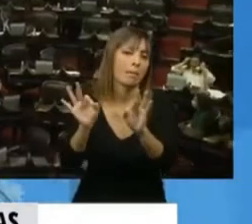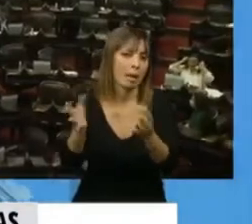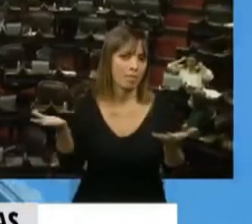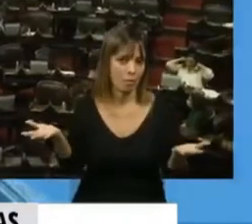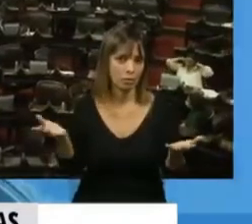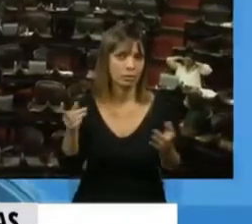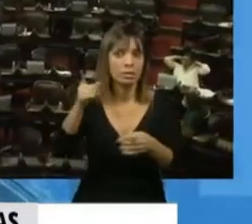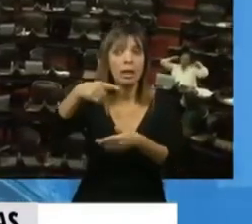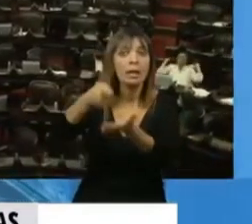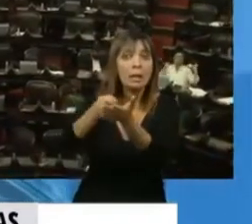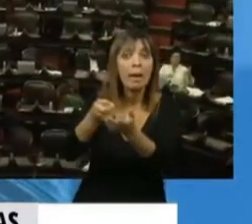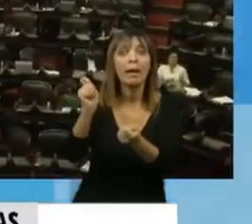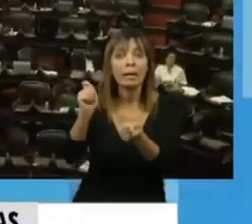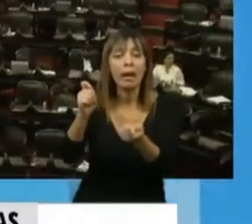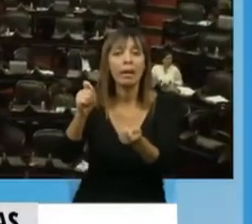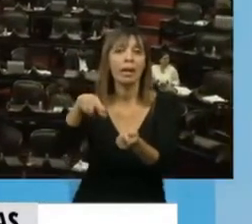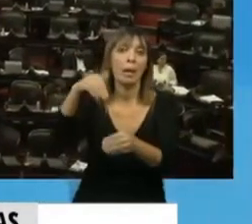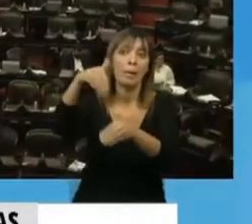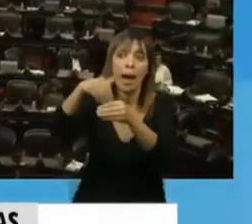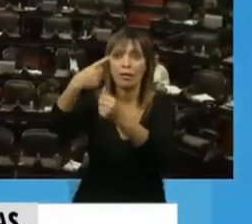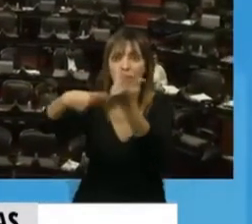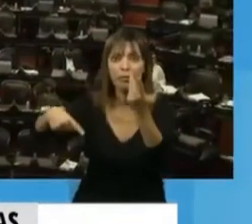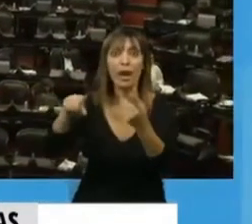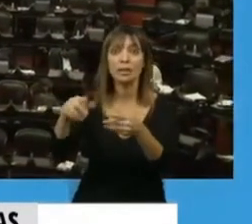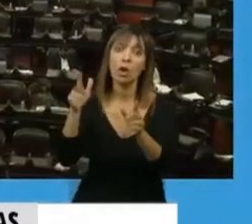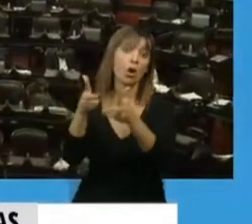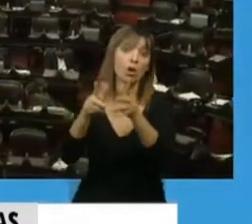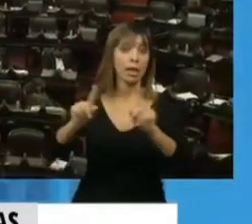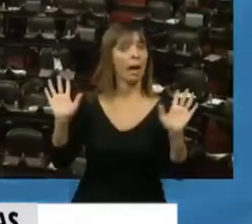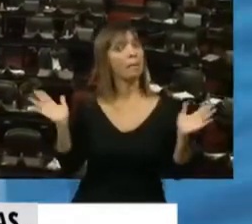que paguen ganancias los bancos, etcétera. Eso no.